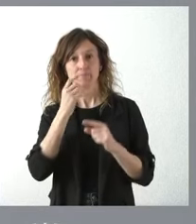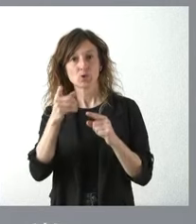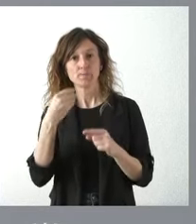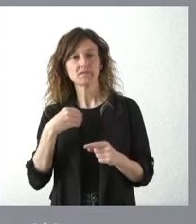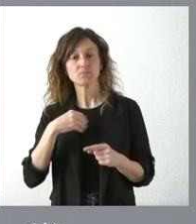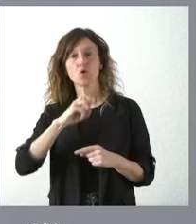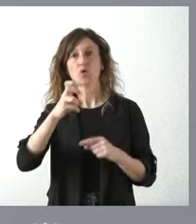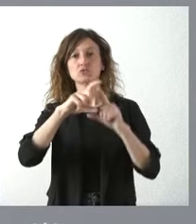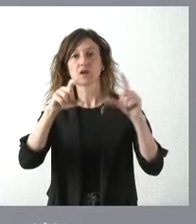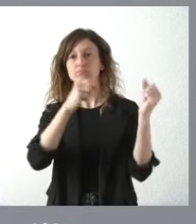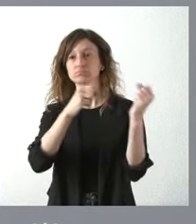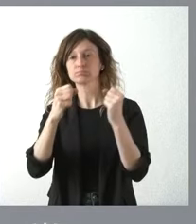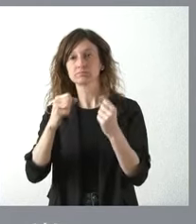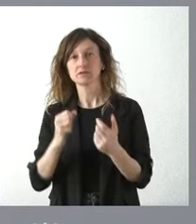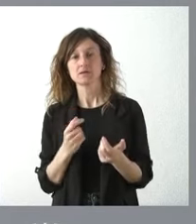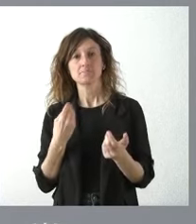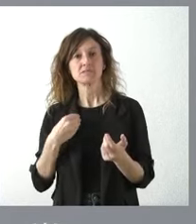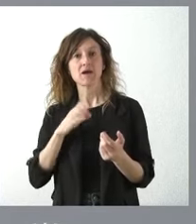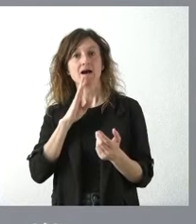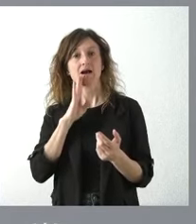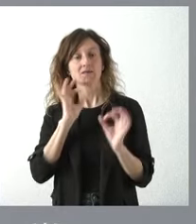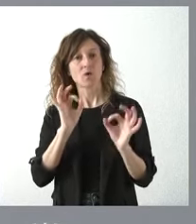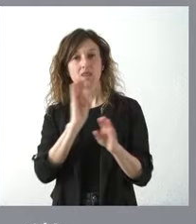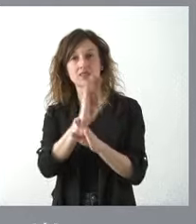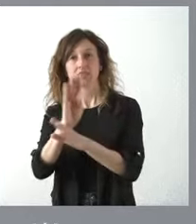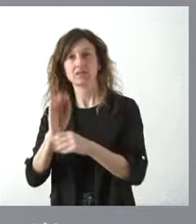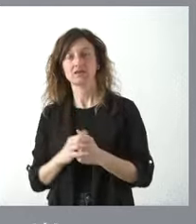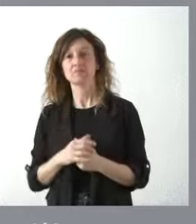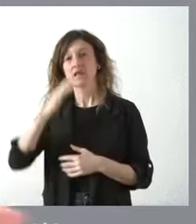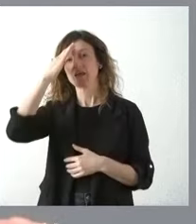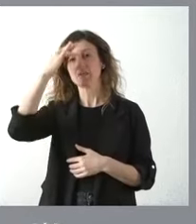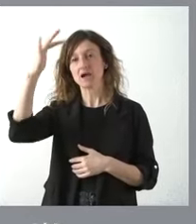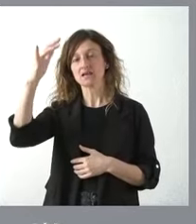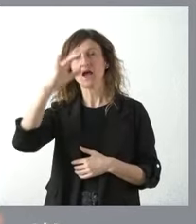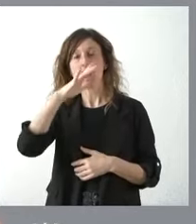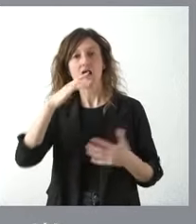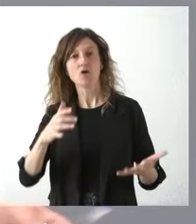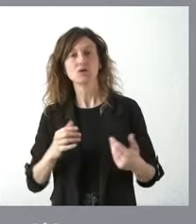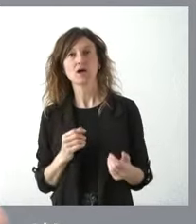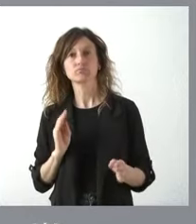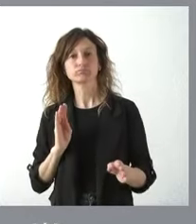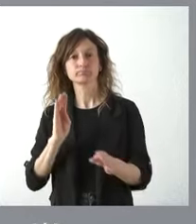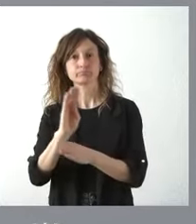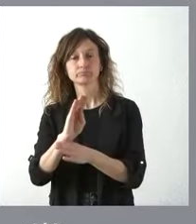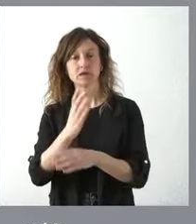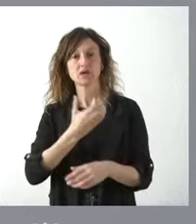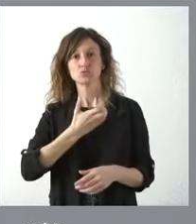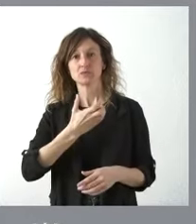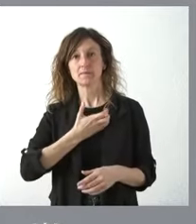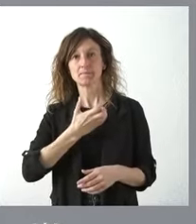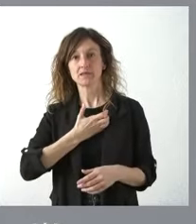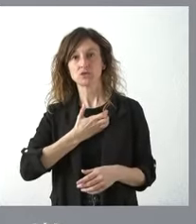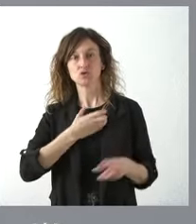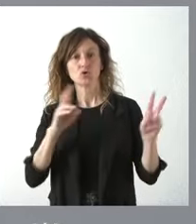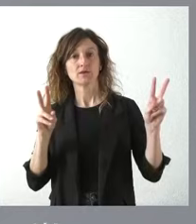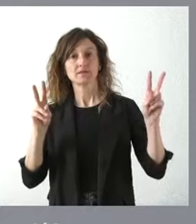institución sobre las cuales estamos otorgando subvenciones imaginémonos por ejemplo hoy en día pues hemos otorgado subvenciones a varios ayuntamientos en